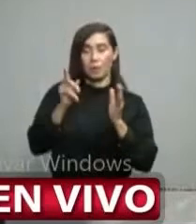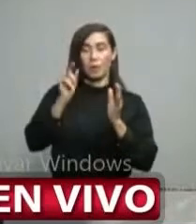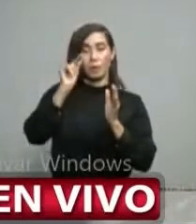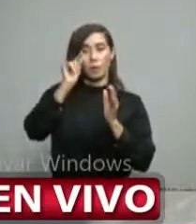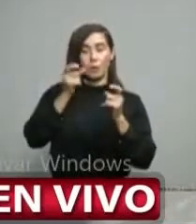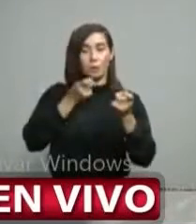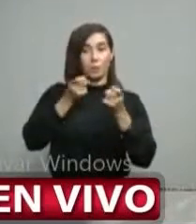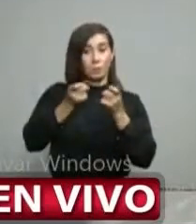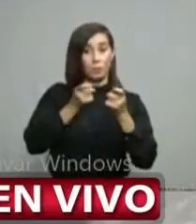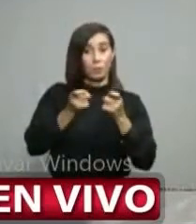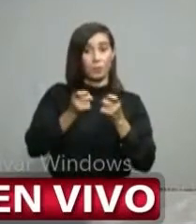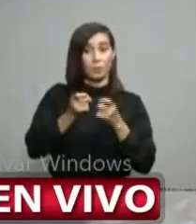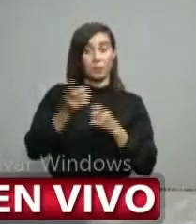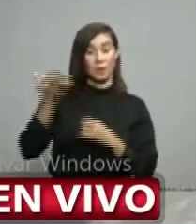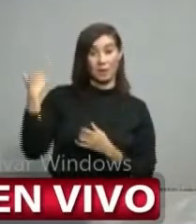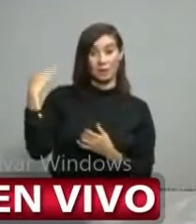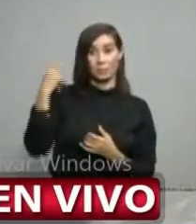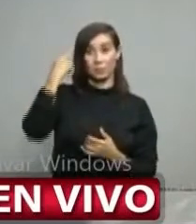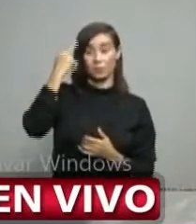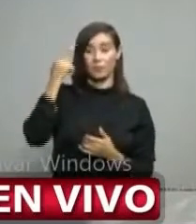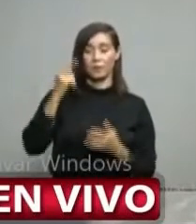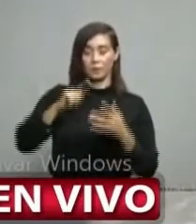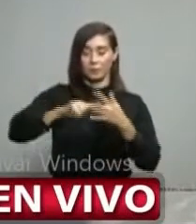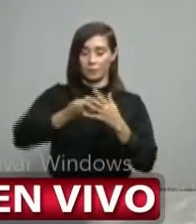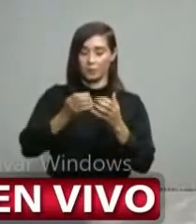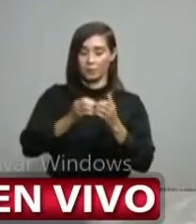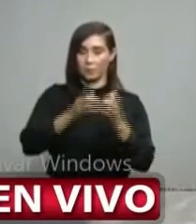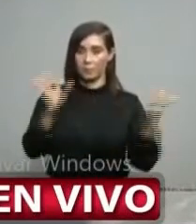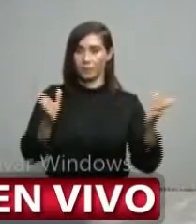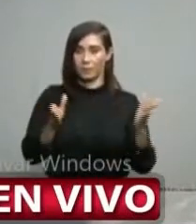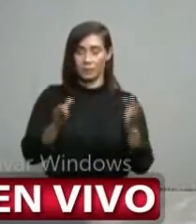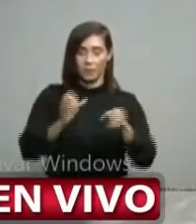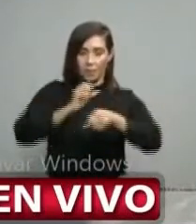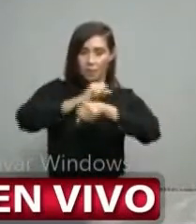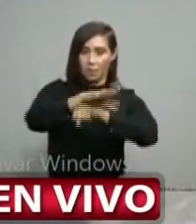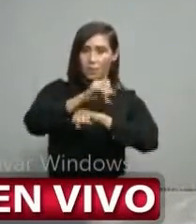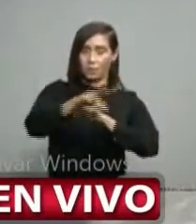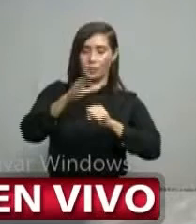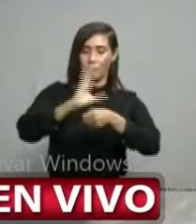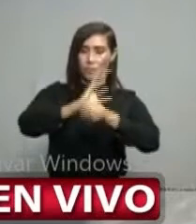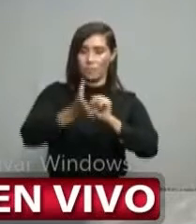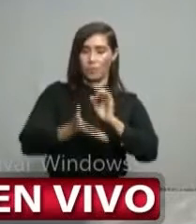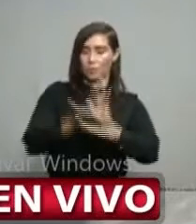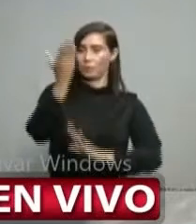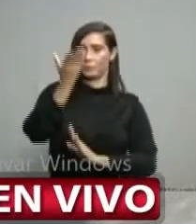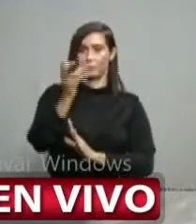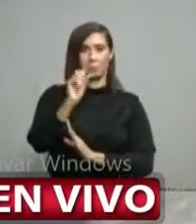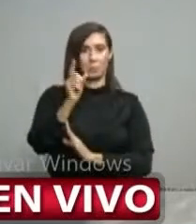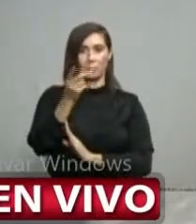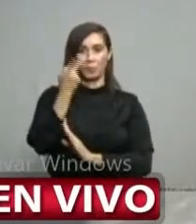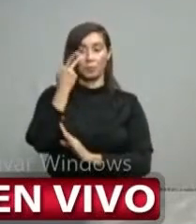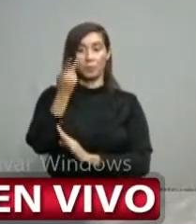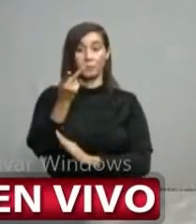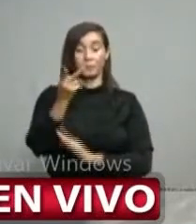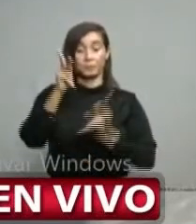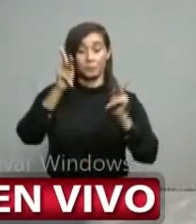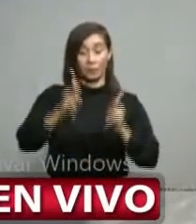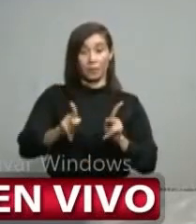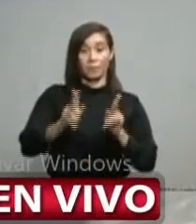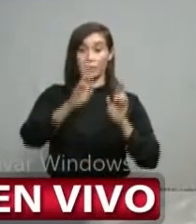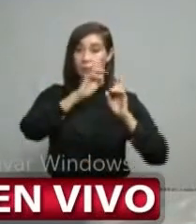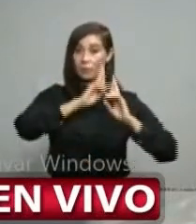como era de esperarse a pesar de la apertura, significa de que, de alguna manera, la gente